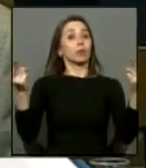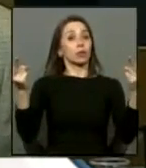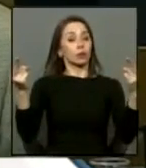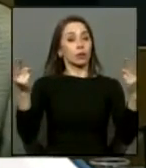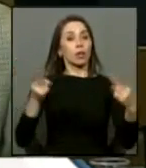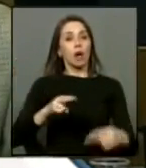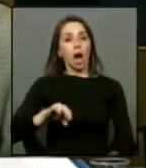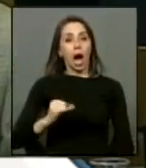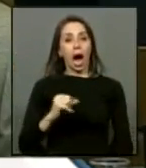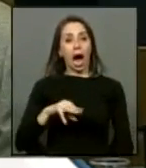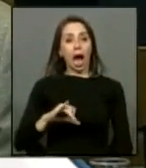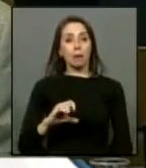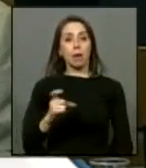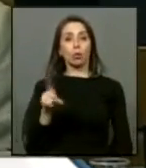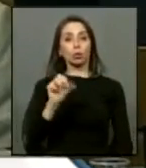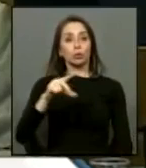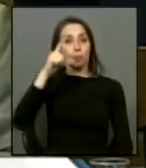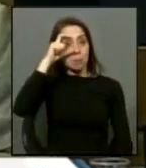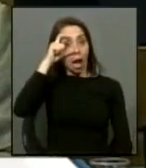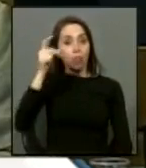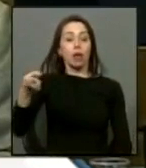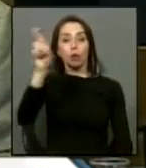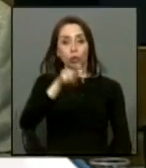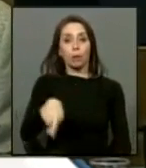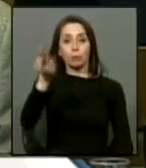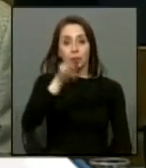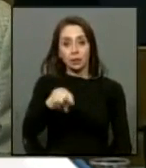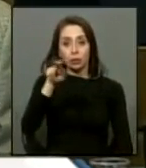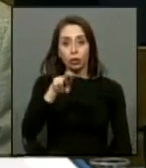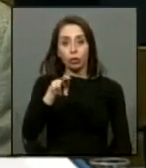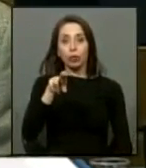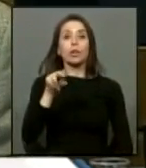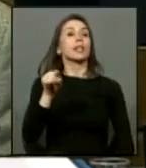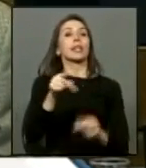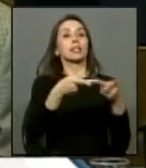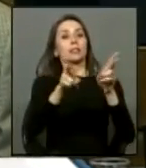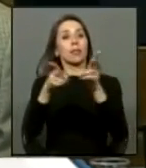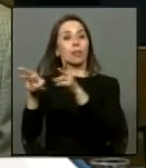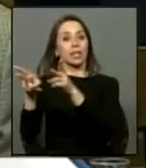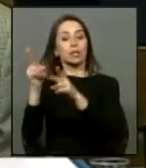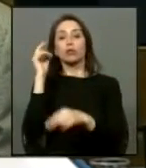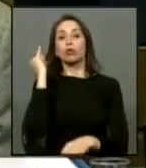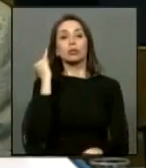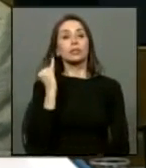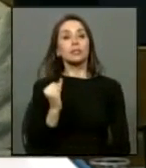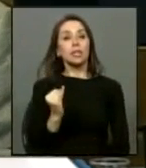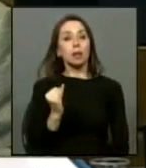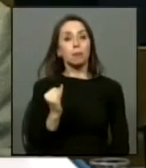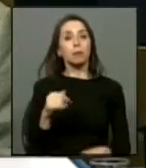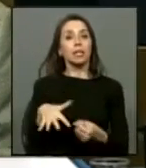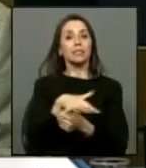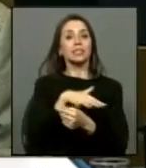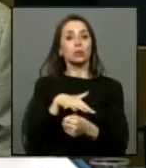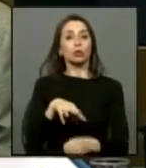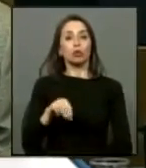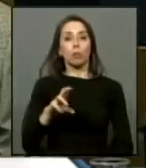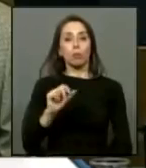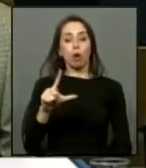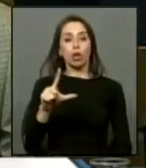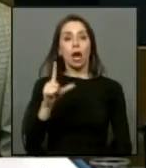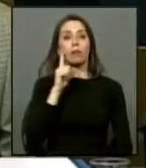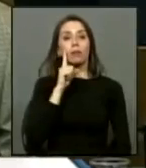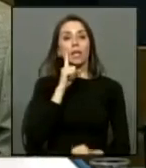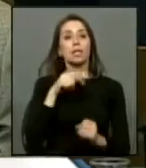Jaime Guzmán lo reiteró así una y otra vez lo que concierne a esos derechos es siempre una situación moral que tiene